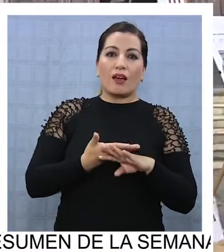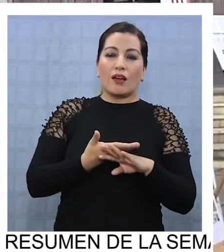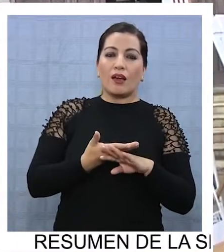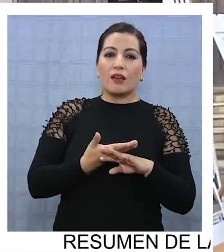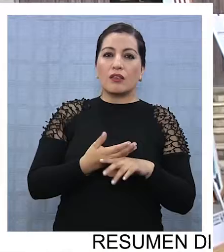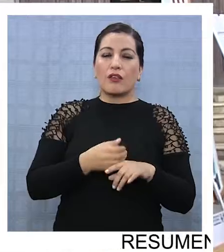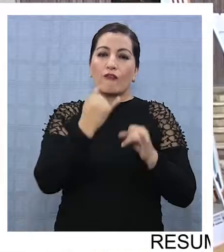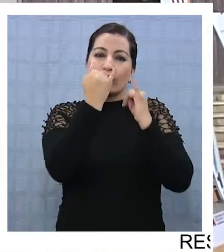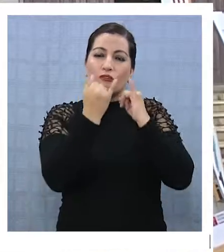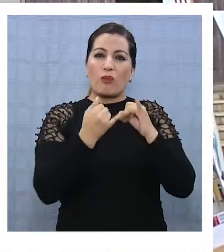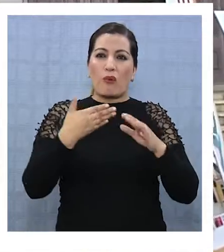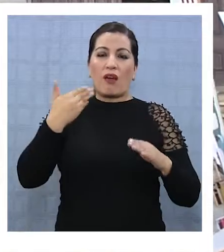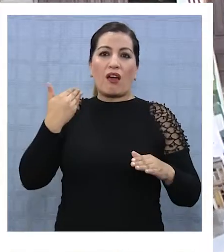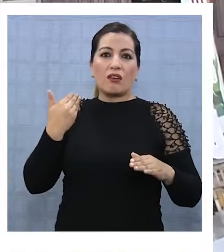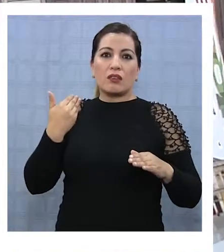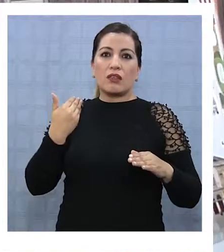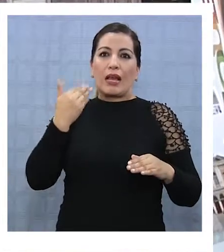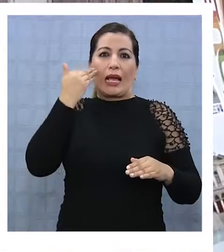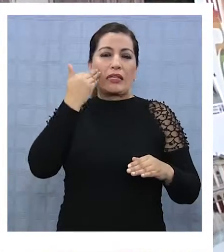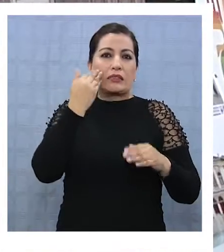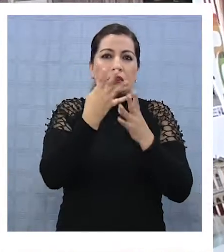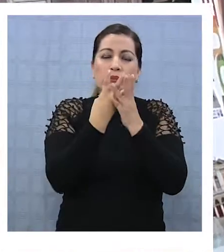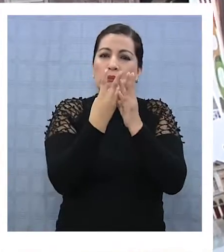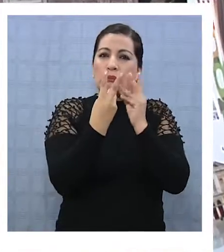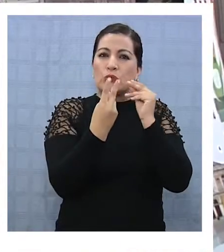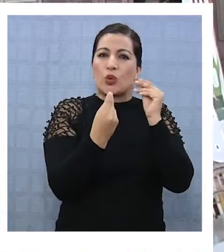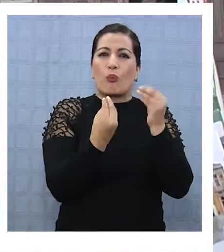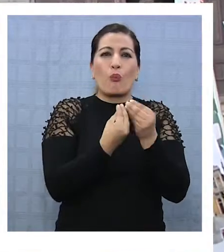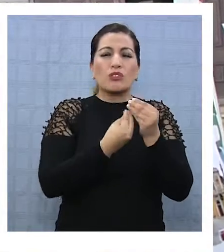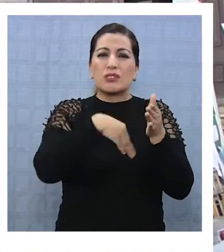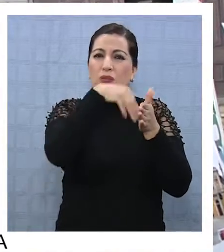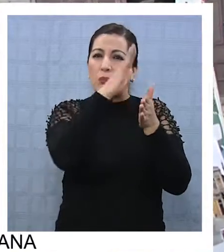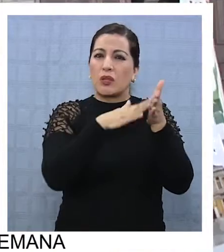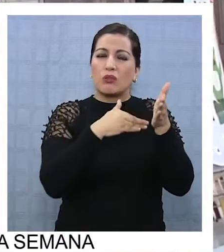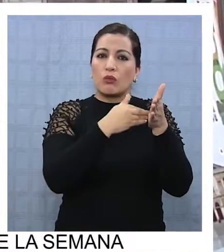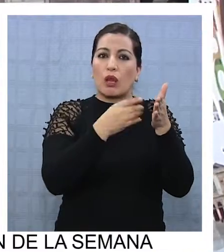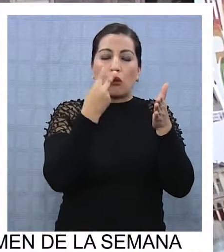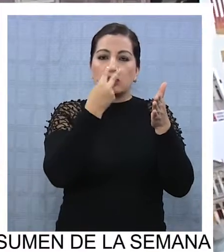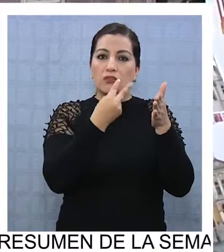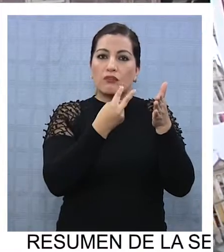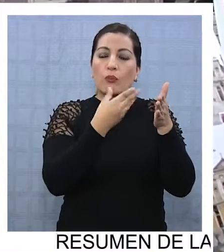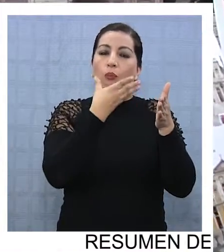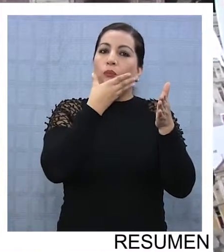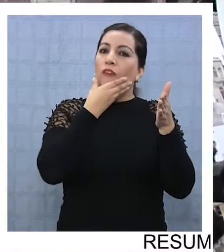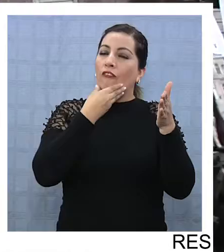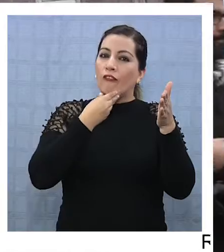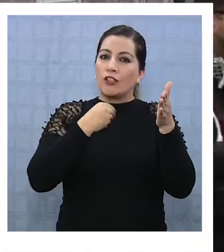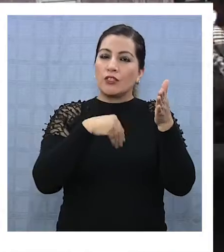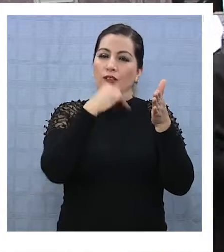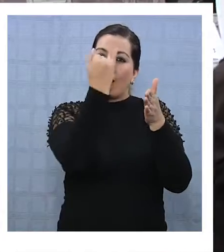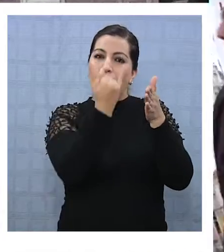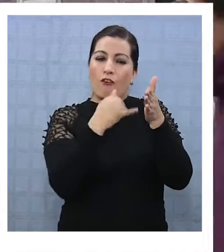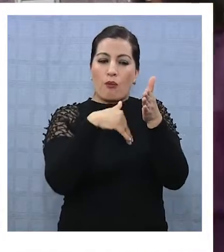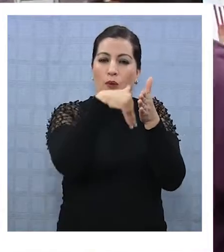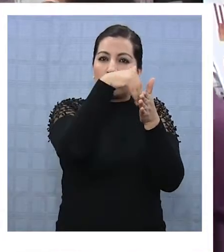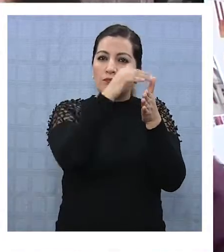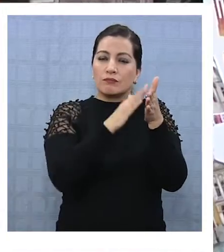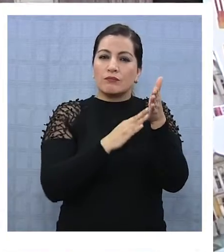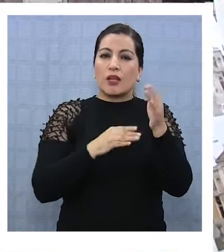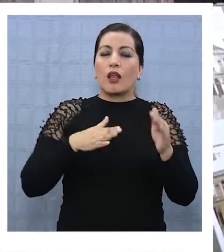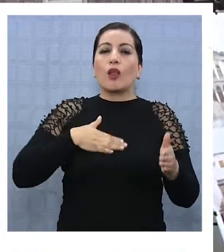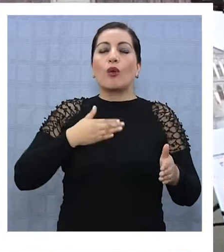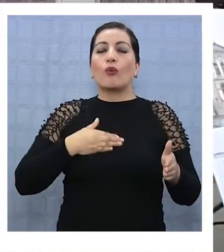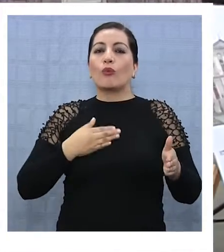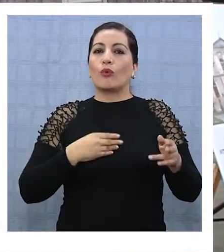se pueden ver ahora detalles que estaban desaparecidos detrás de un montón de pinturas, entonces, muy bonito eso a lo que le gusta